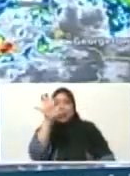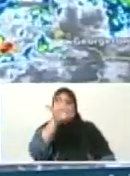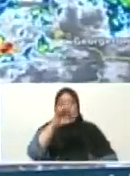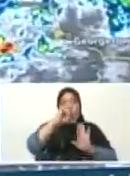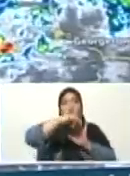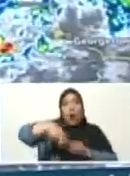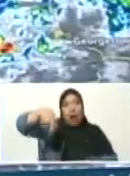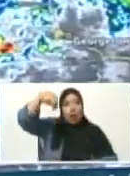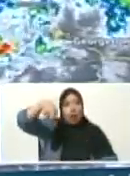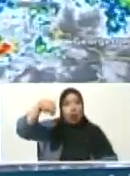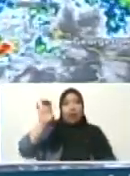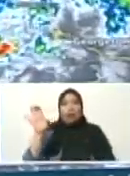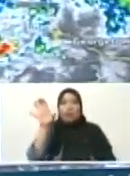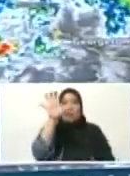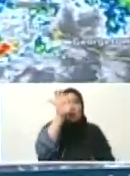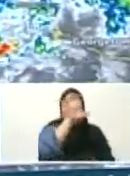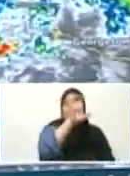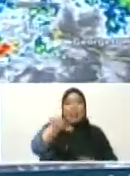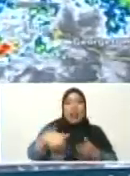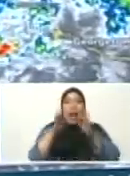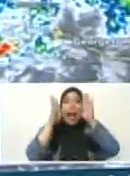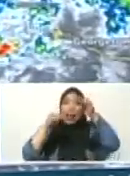Sucre. Atención,